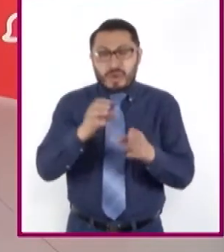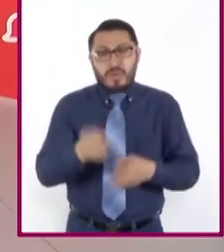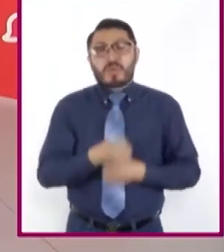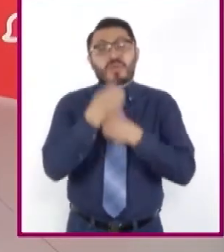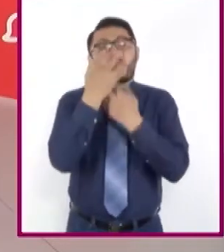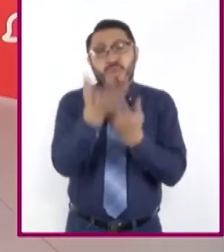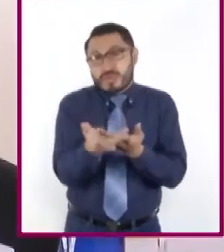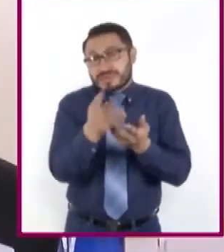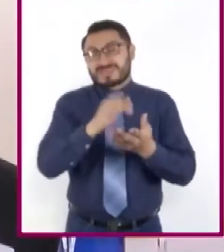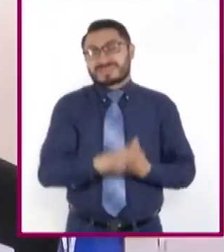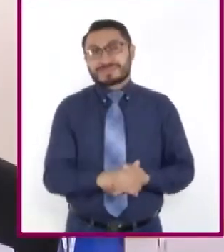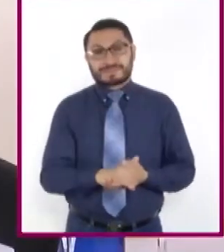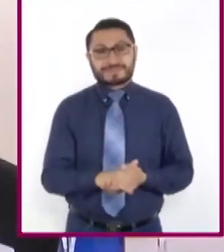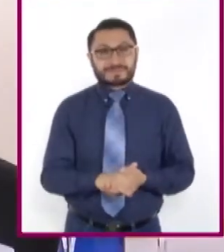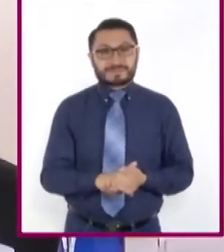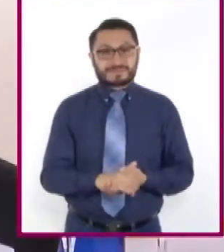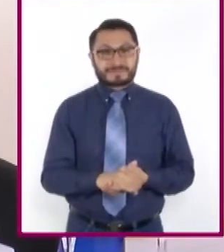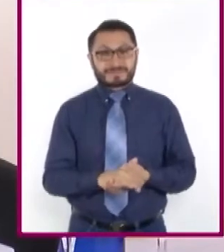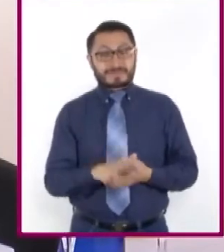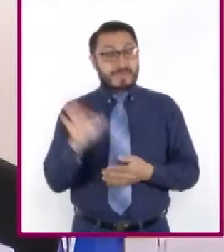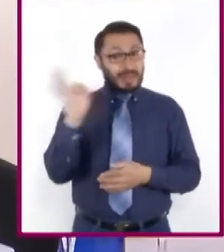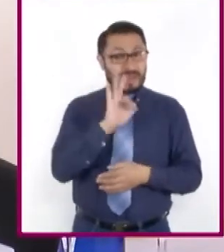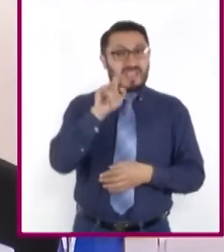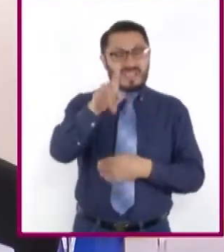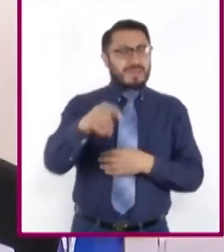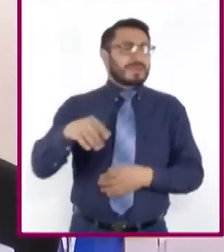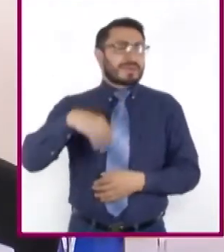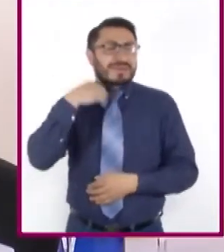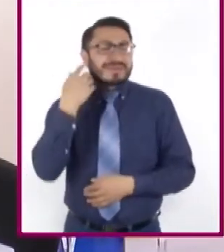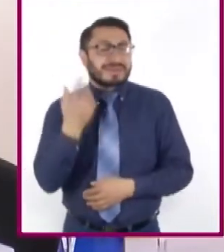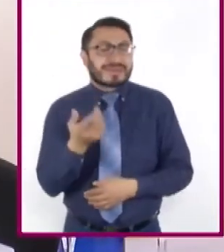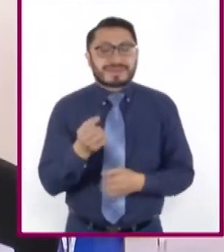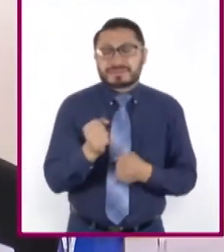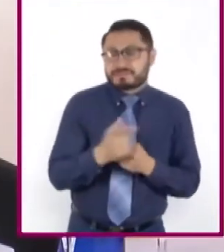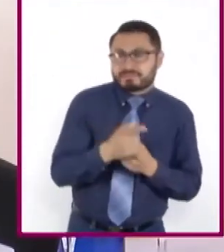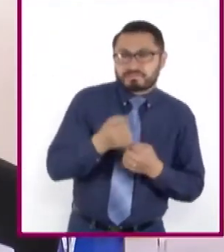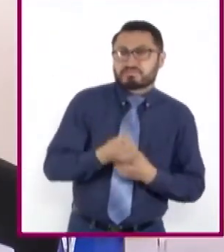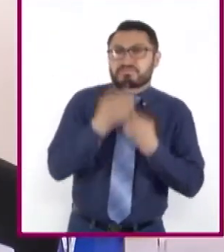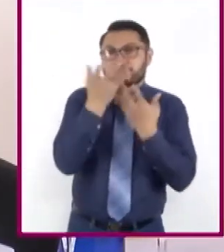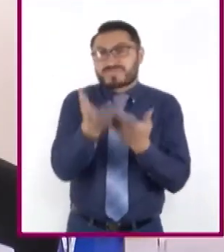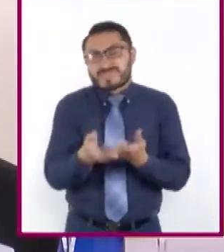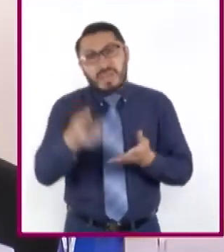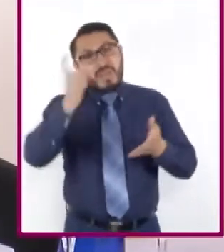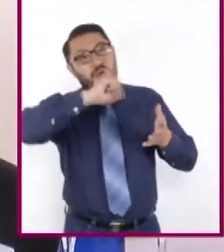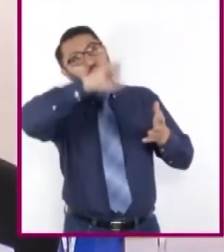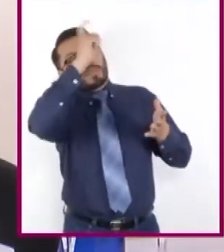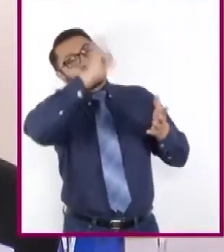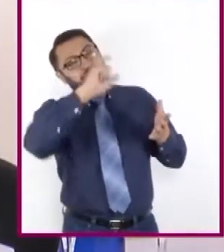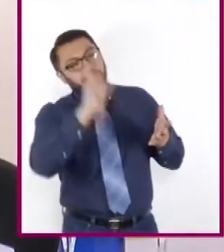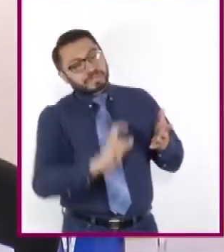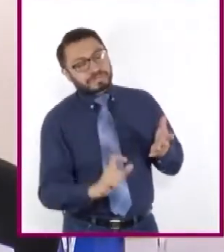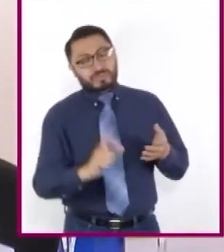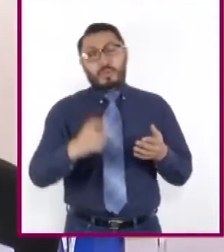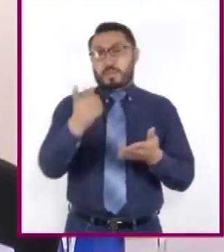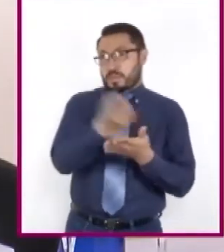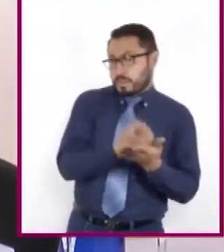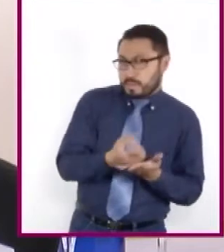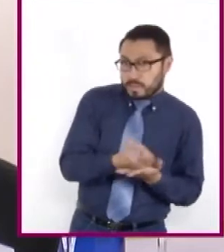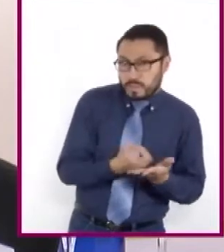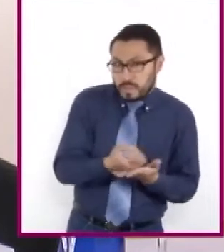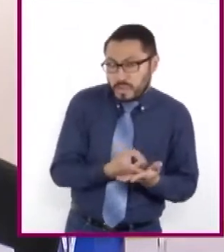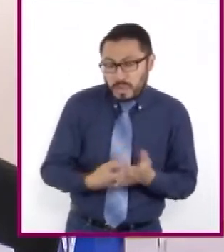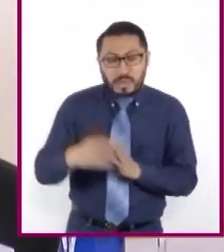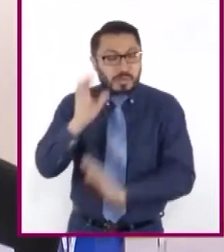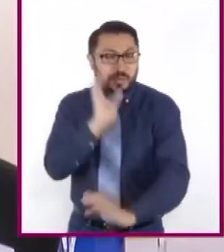imaginación. Puede ser que te inspire a expresar ese momento con un grafiti, algún dibujo, una